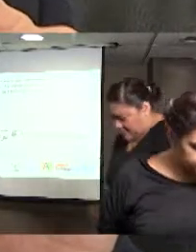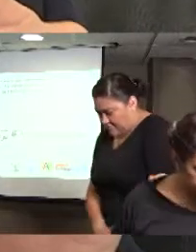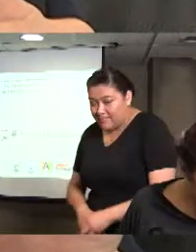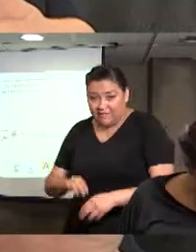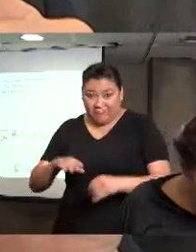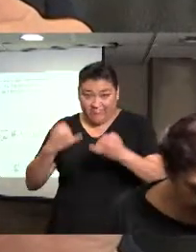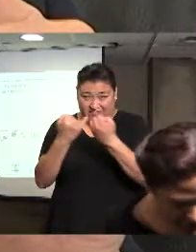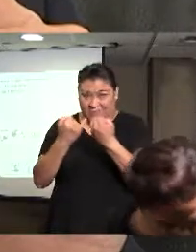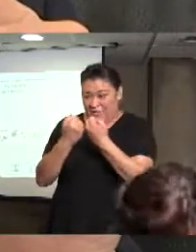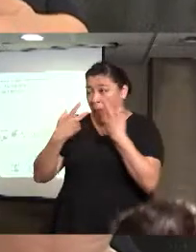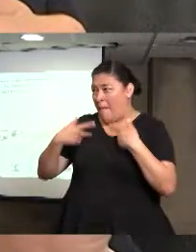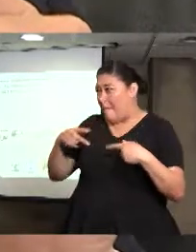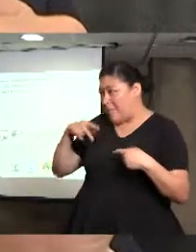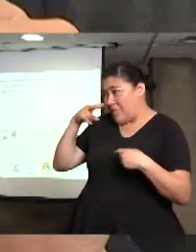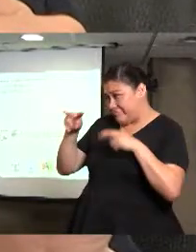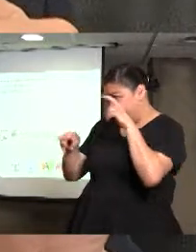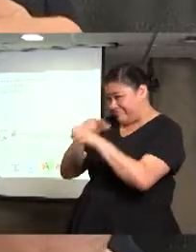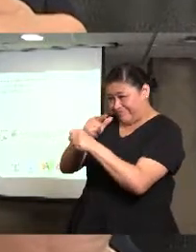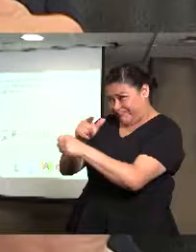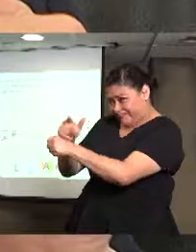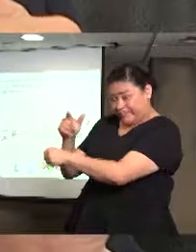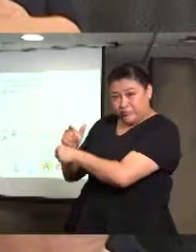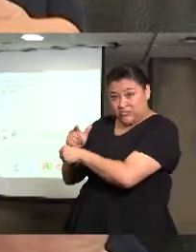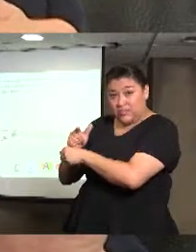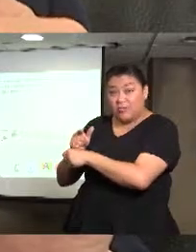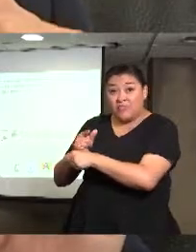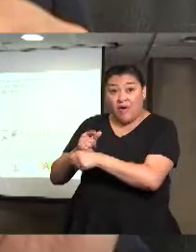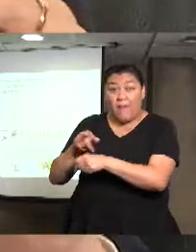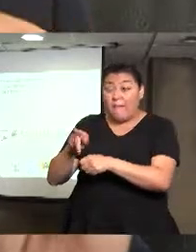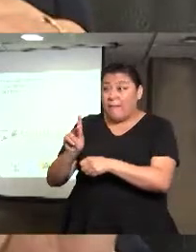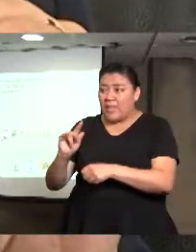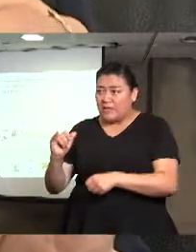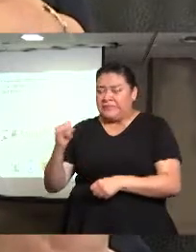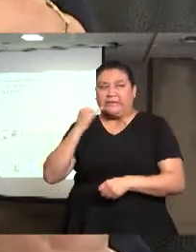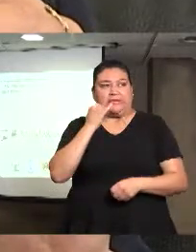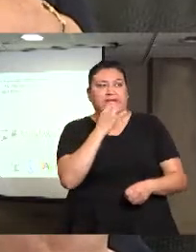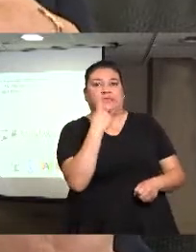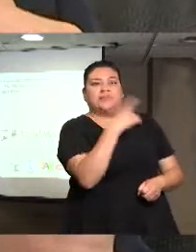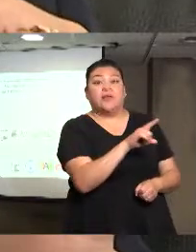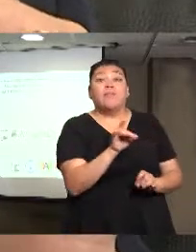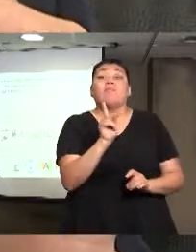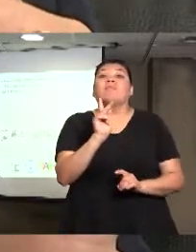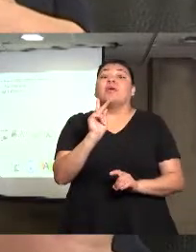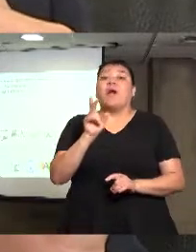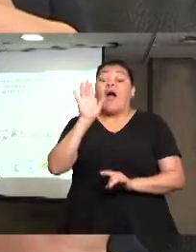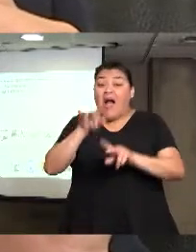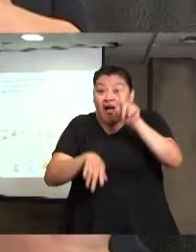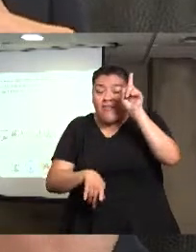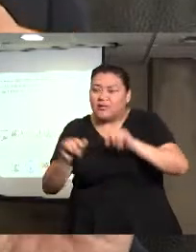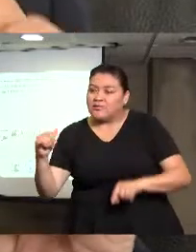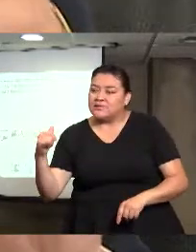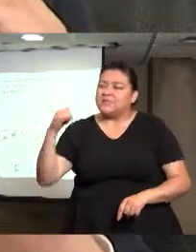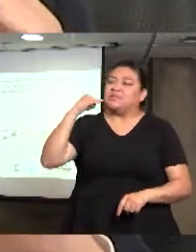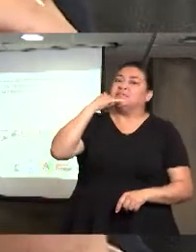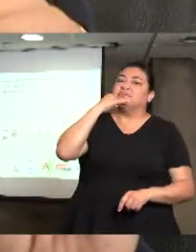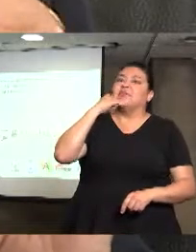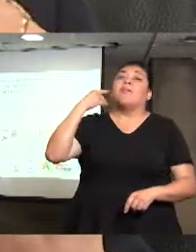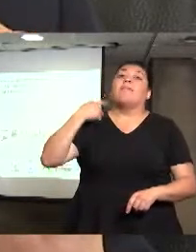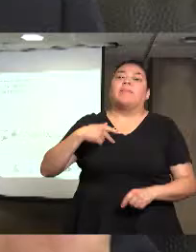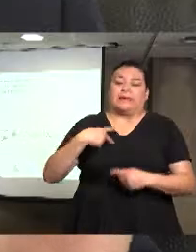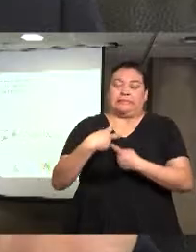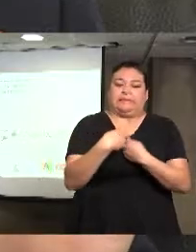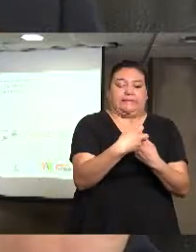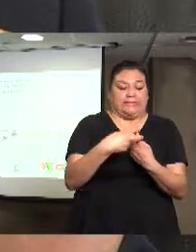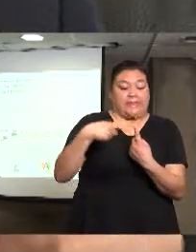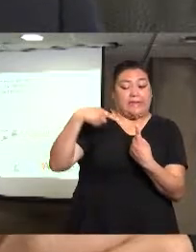llamadas, de personas que han sido víctimas, y creo que aquí entonces, la línea nacional contra la trata, efectivamente está siendo